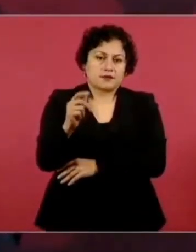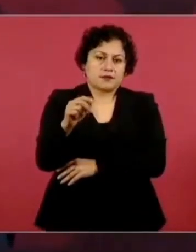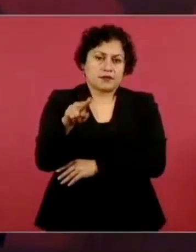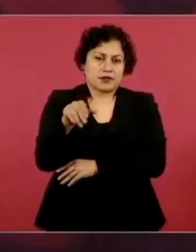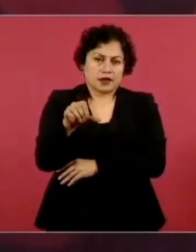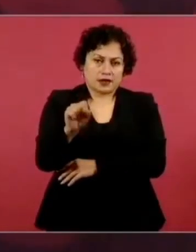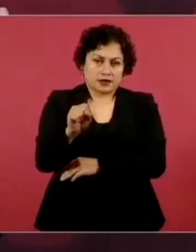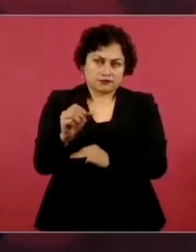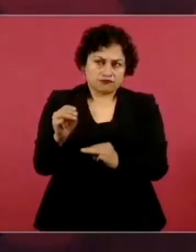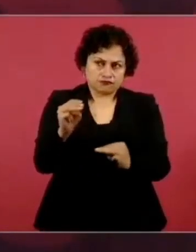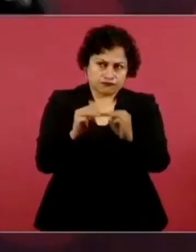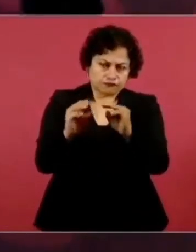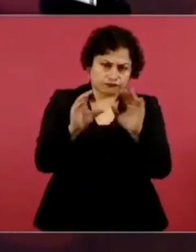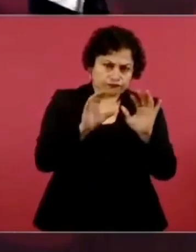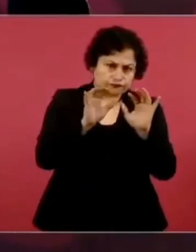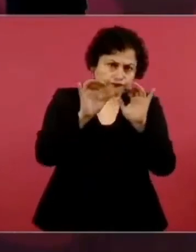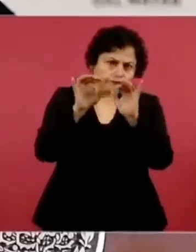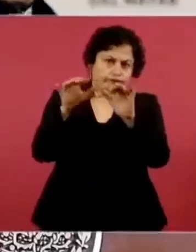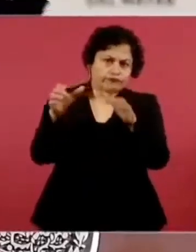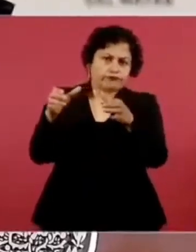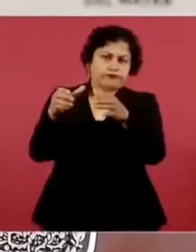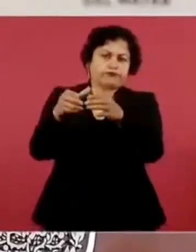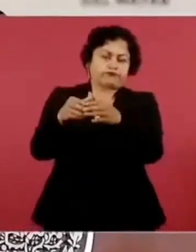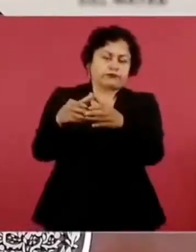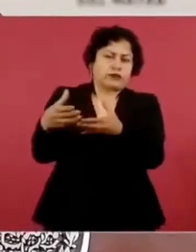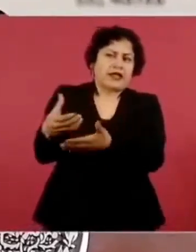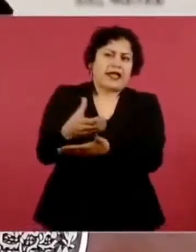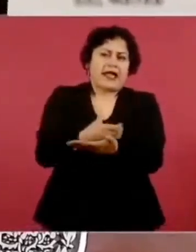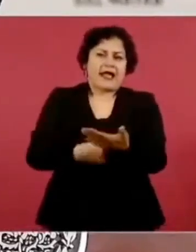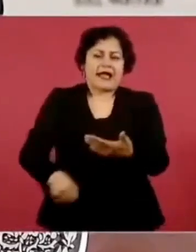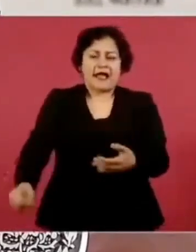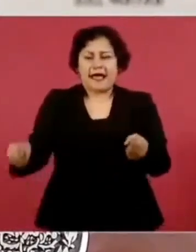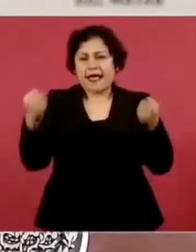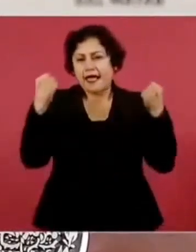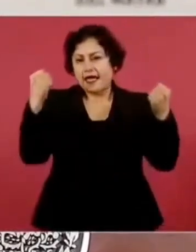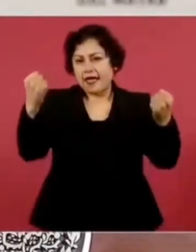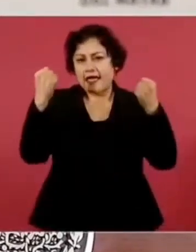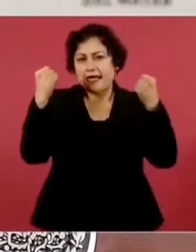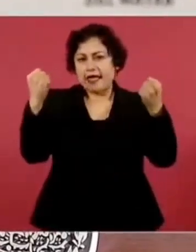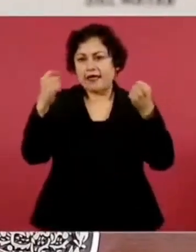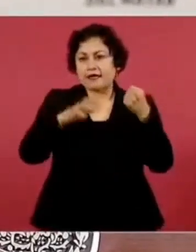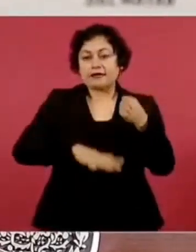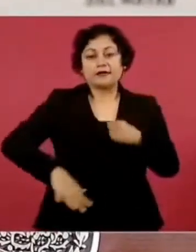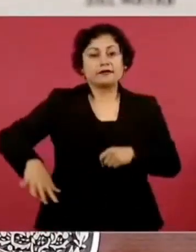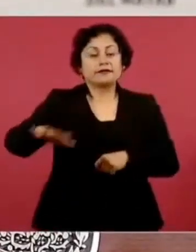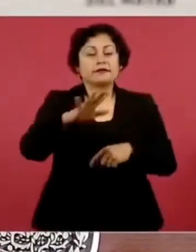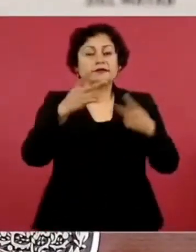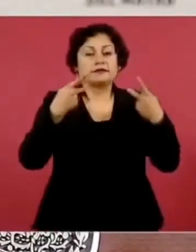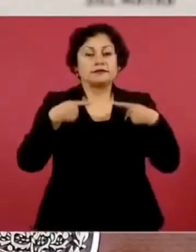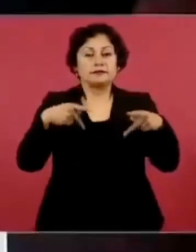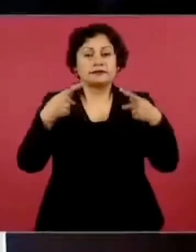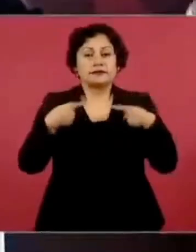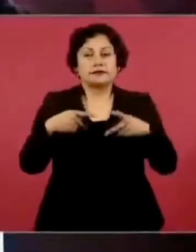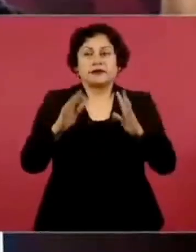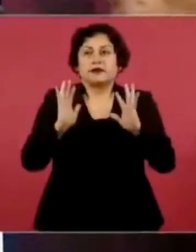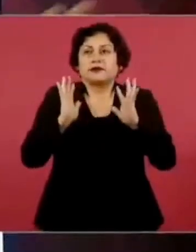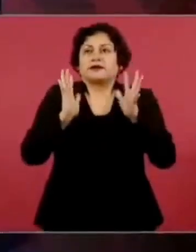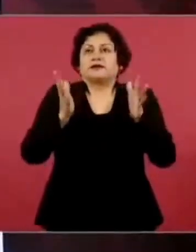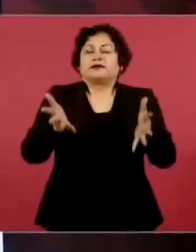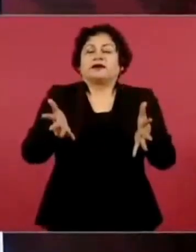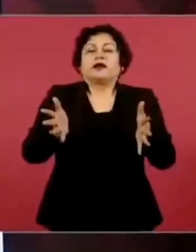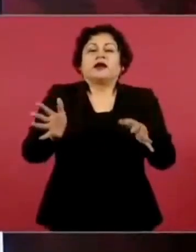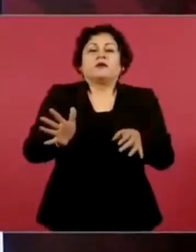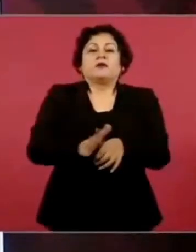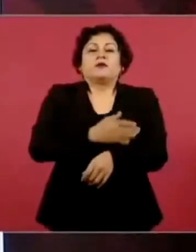y se piensa que ya se alejó para siempre